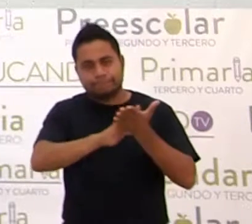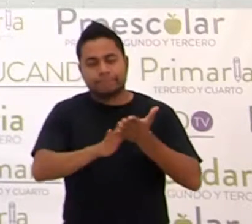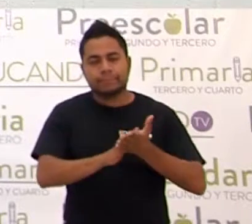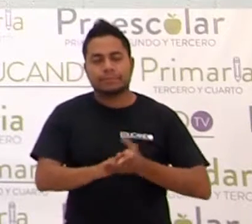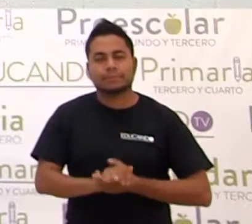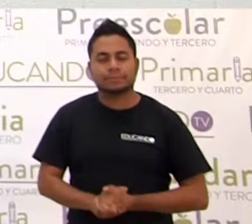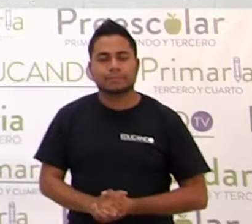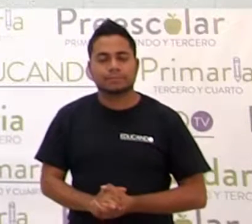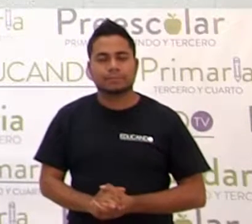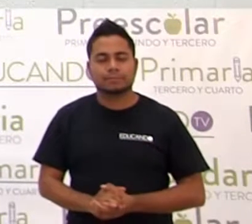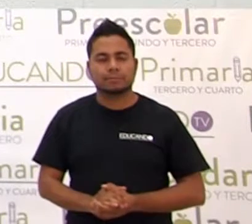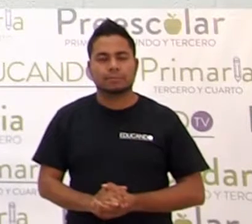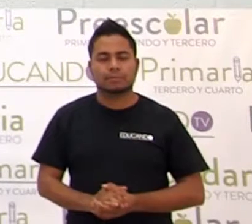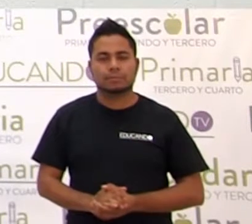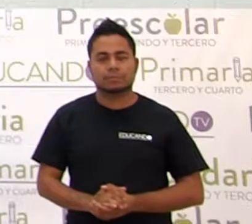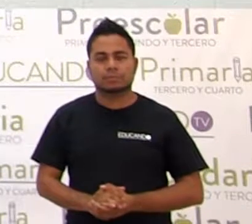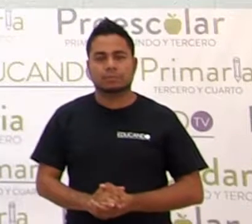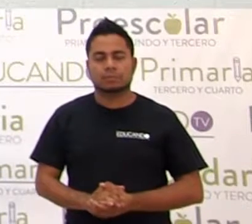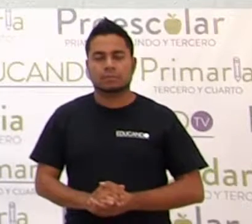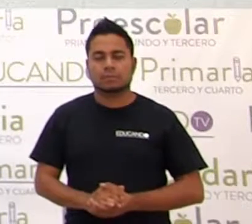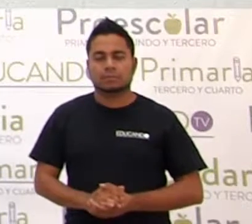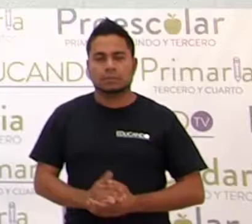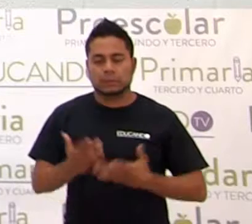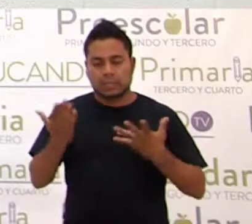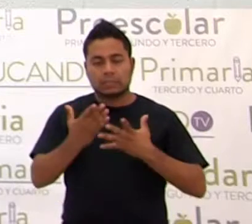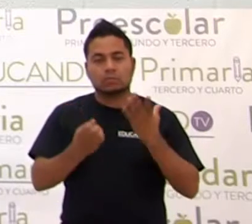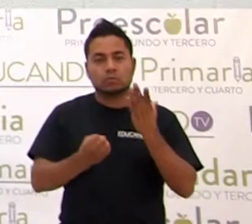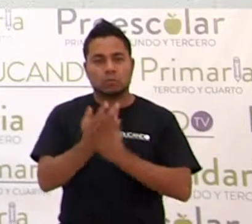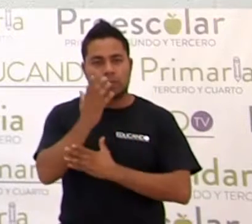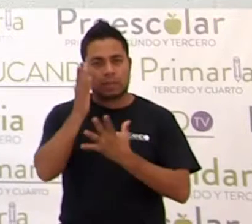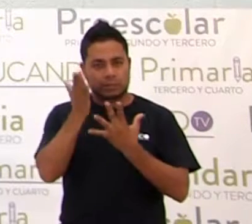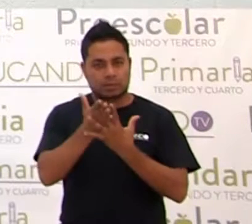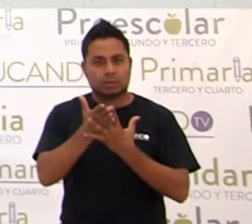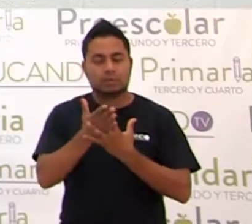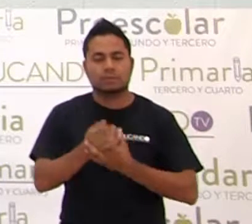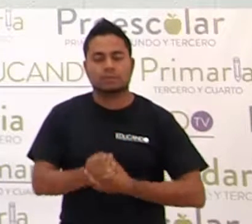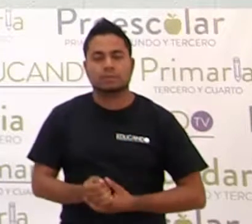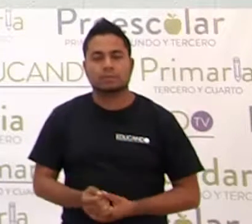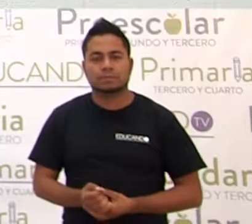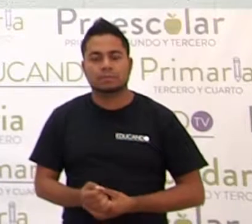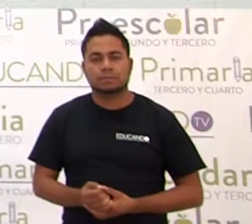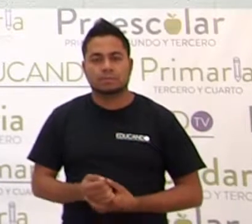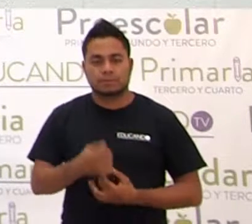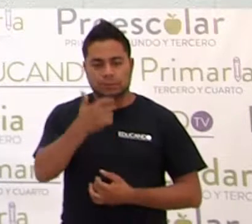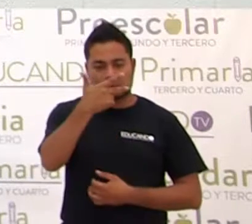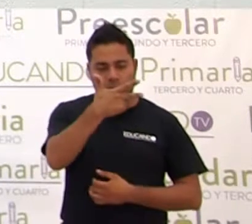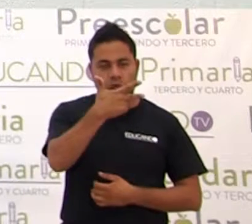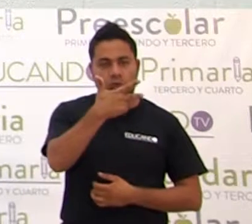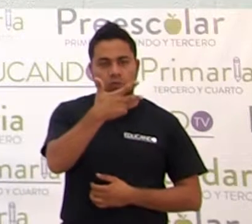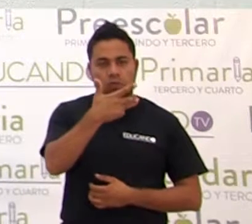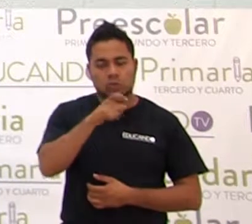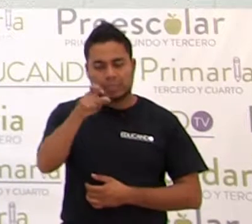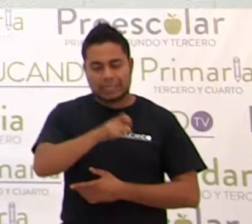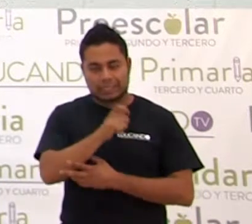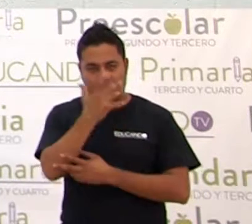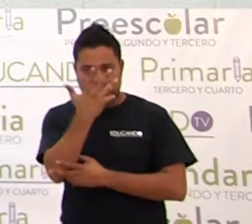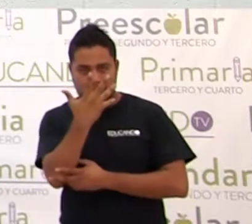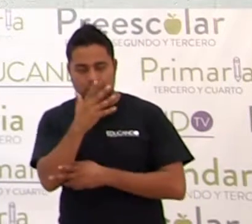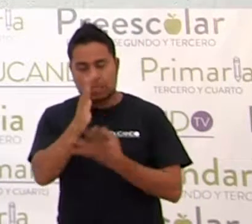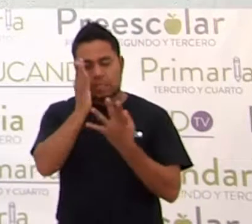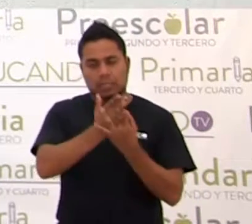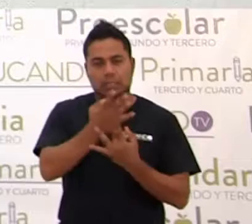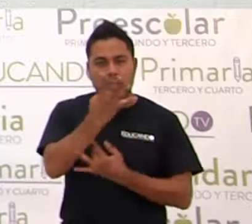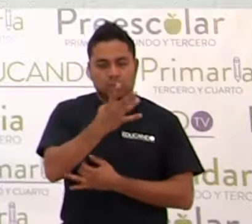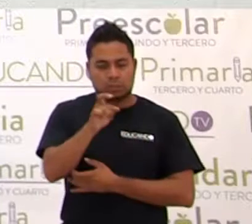Borramos y ya hacemos la otra división, que es 8x quinta entre